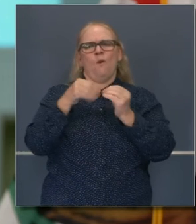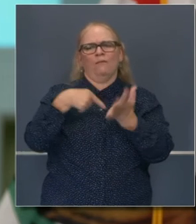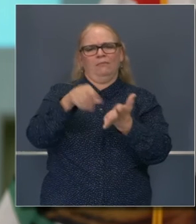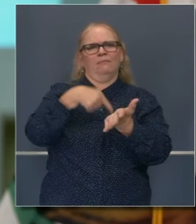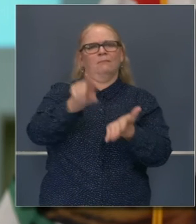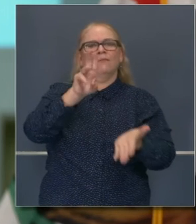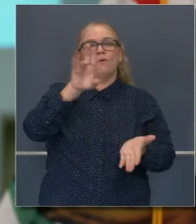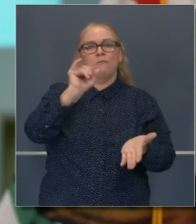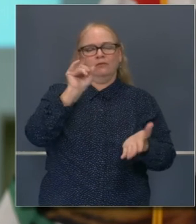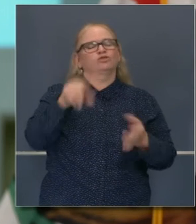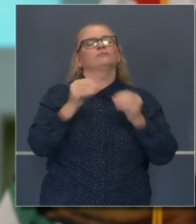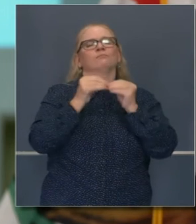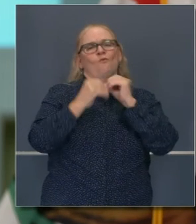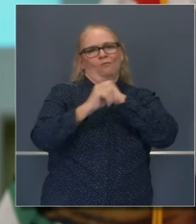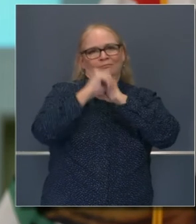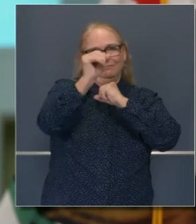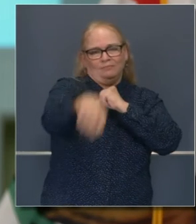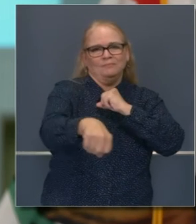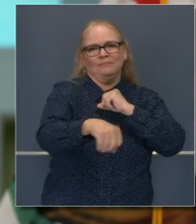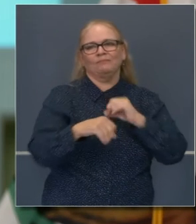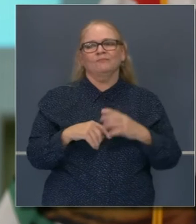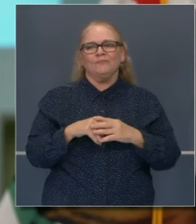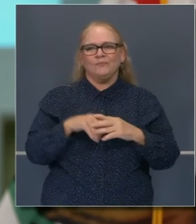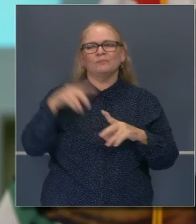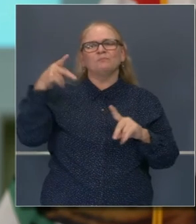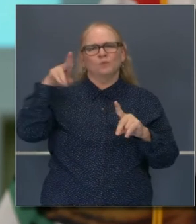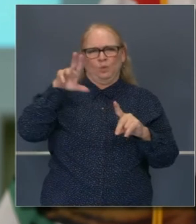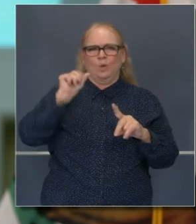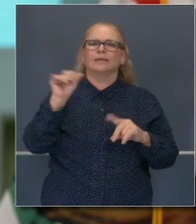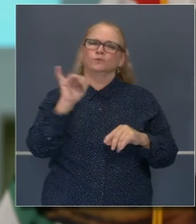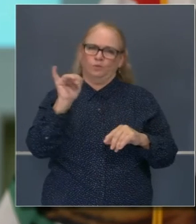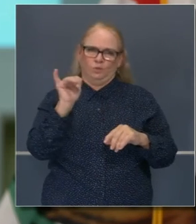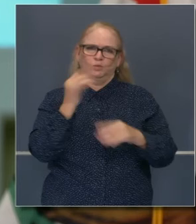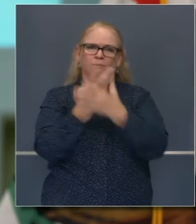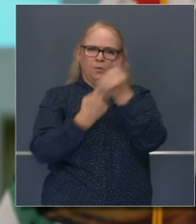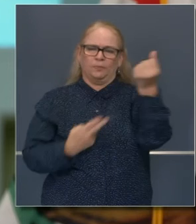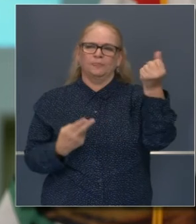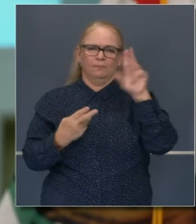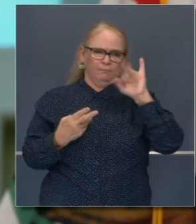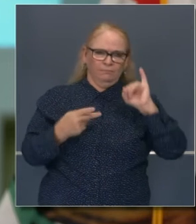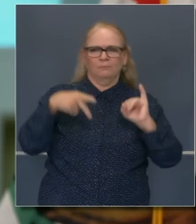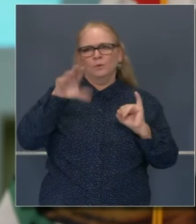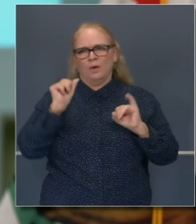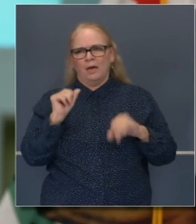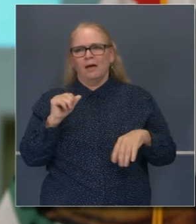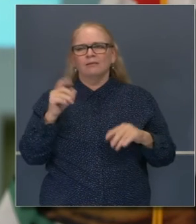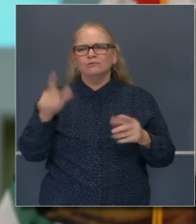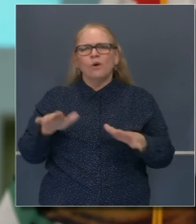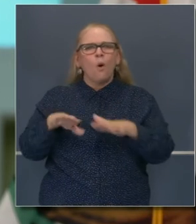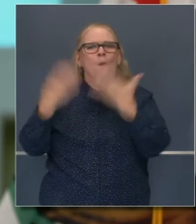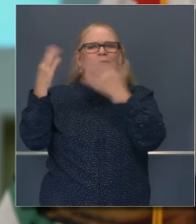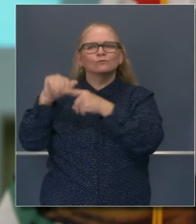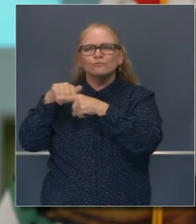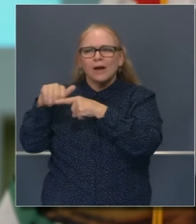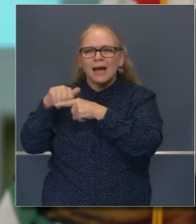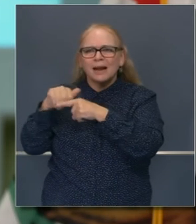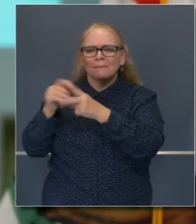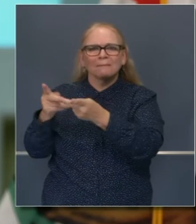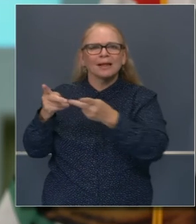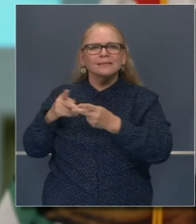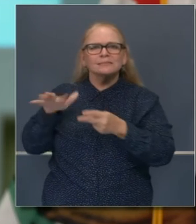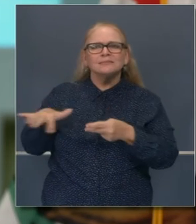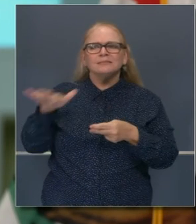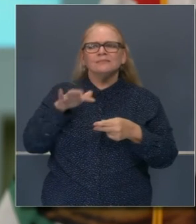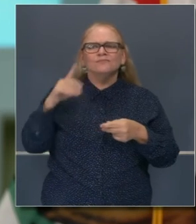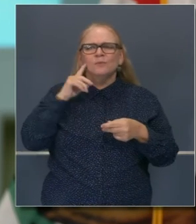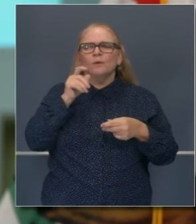desempleo, incluyendo apoyo de capacitación de empleo para darle a personas las destrezas que necesitan para